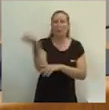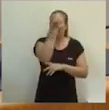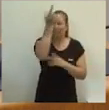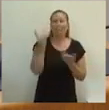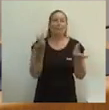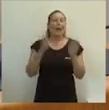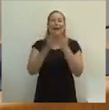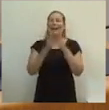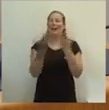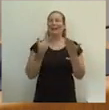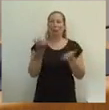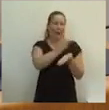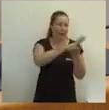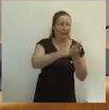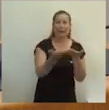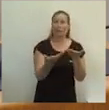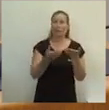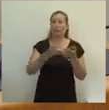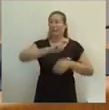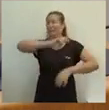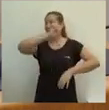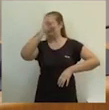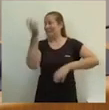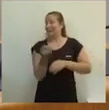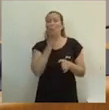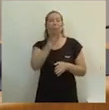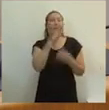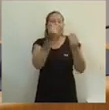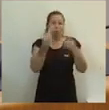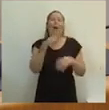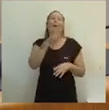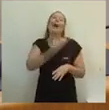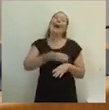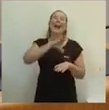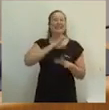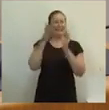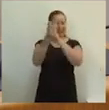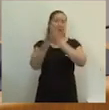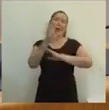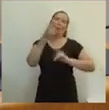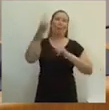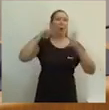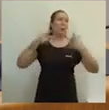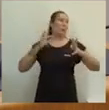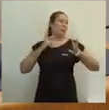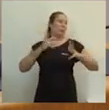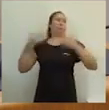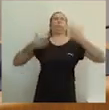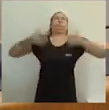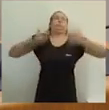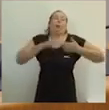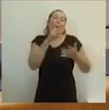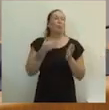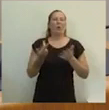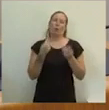etcétera, etcétera, etcétera. Fíjese que se lo estoy diciendo en castellano para que no se altere, dado su conocida fobia a la lengua de los